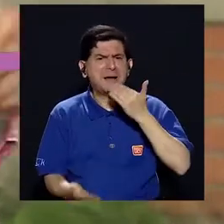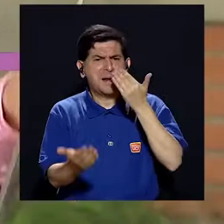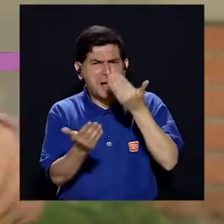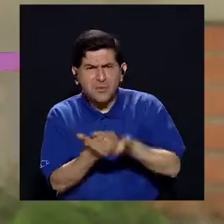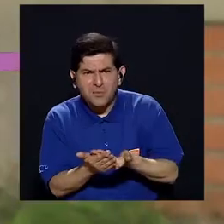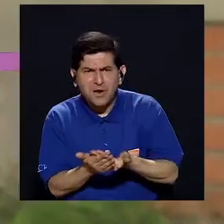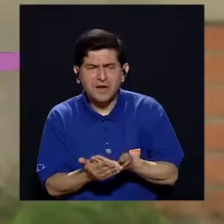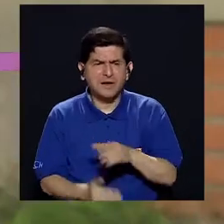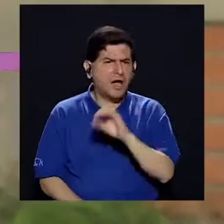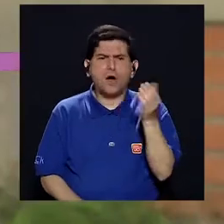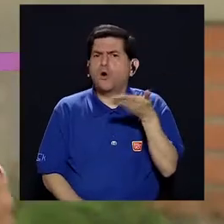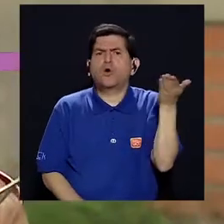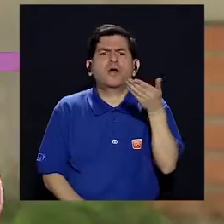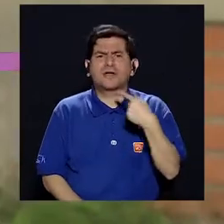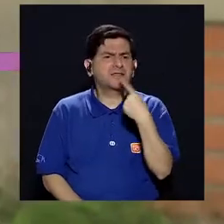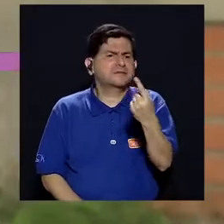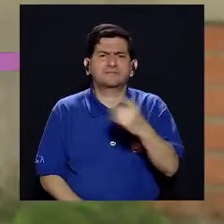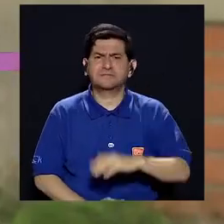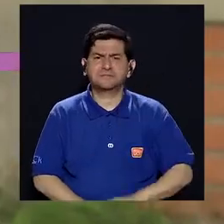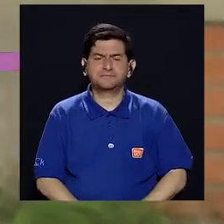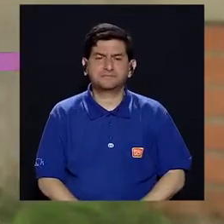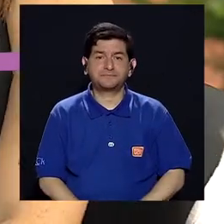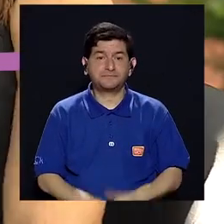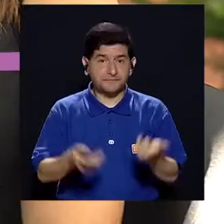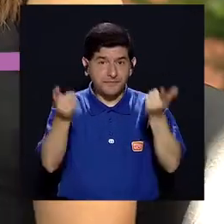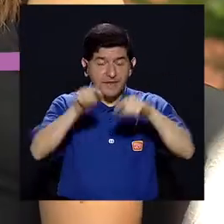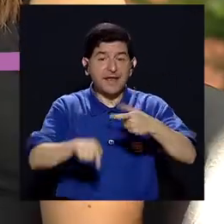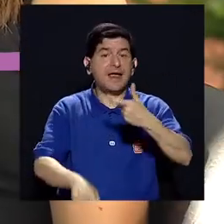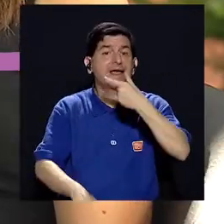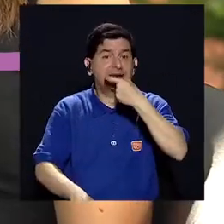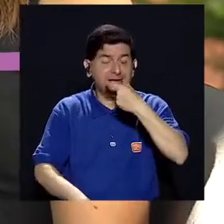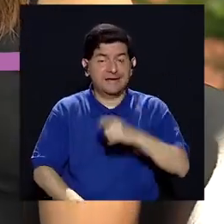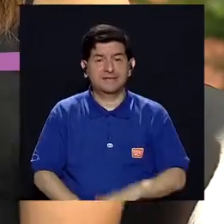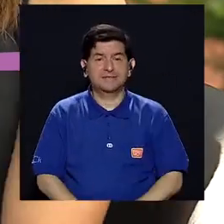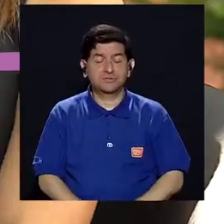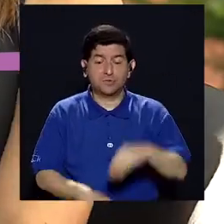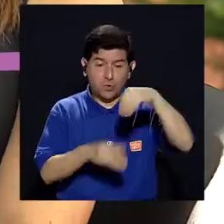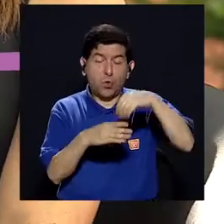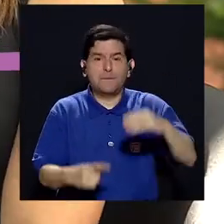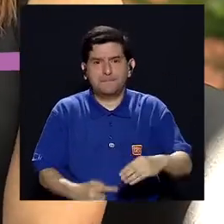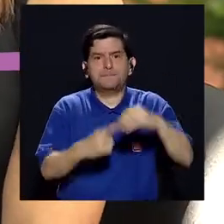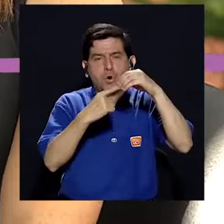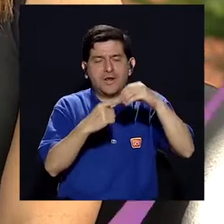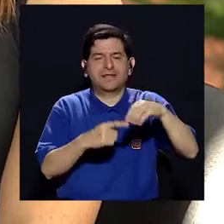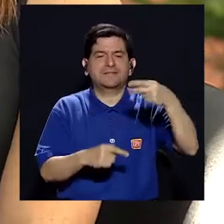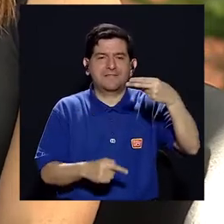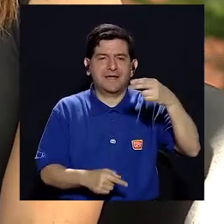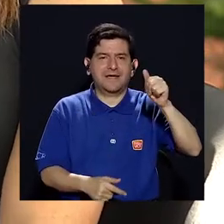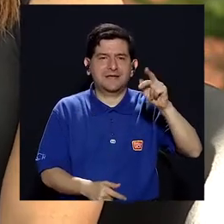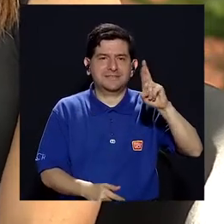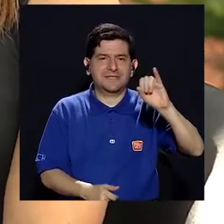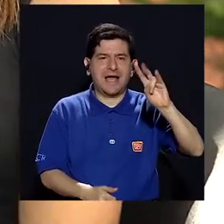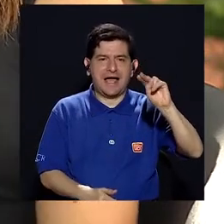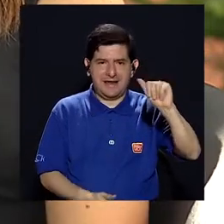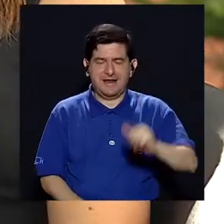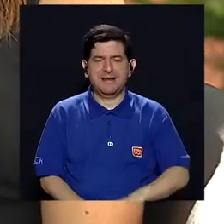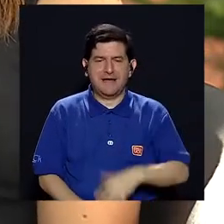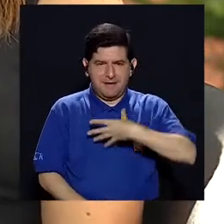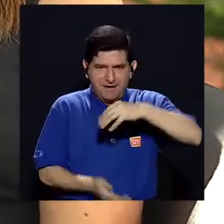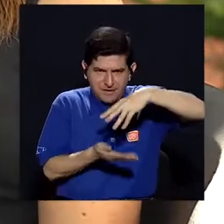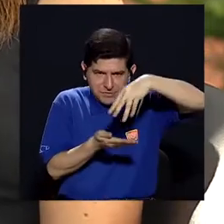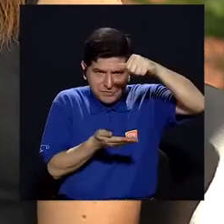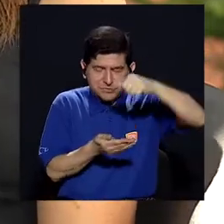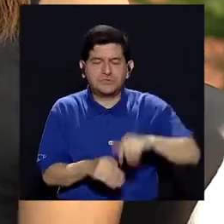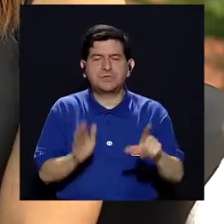¿Son malas, son buenas, no son ni malas ni buenas? ¿Qué podemos decir al respecto? En el caso de las galletas, pues el ingrediente principal va a ser harina. En Costa